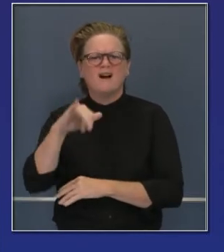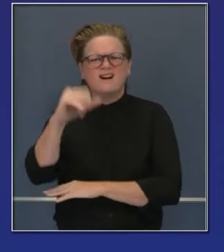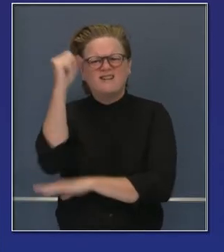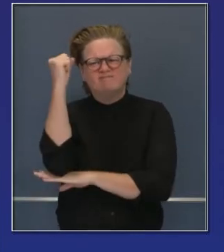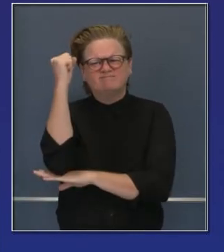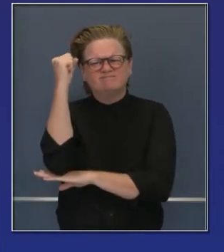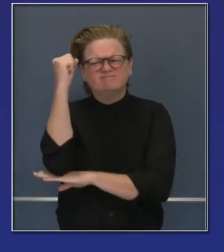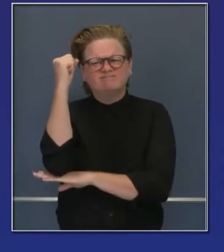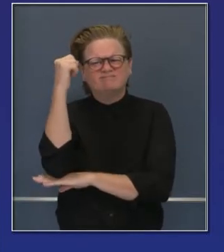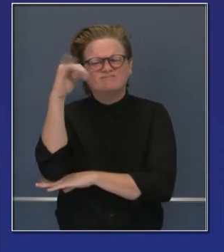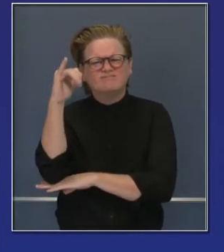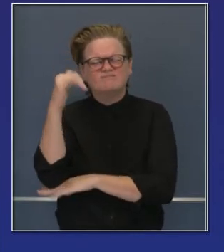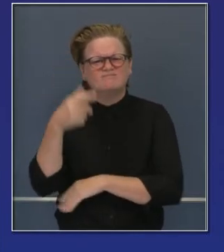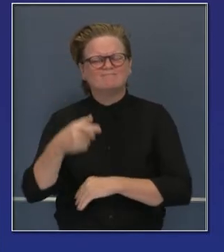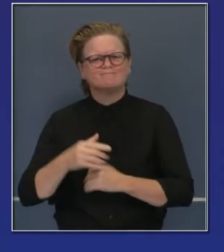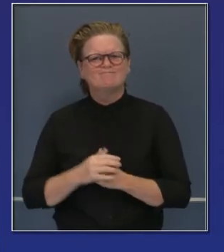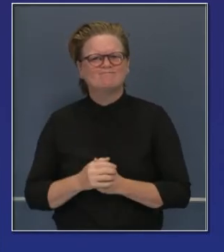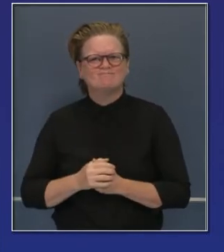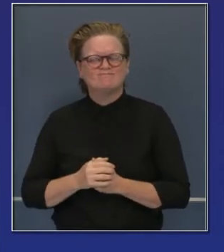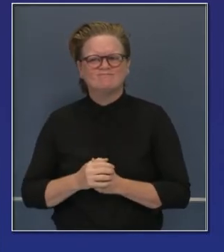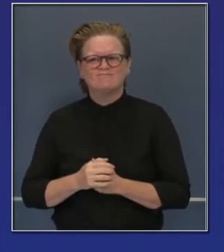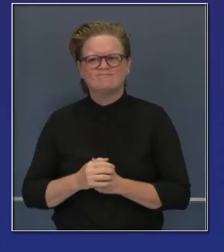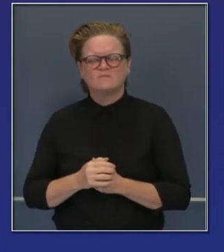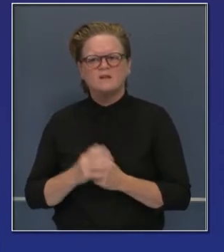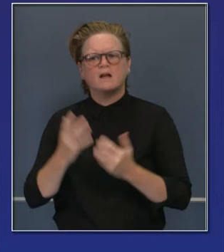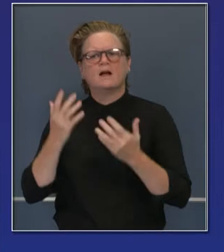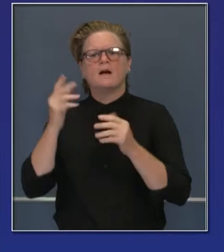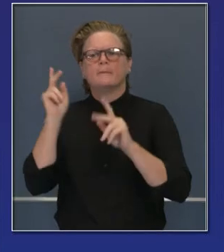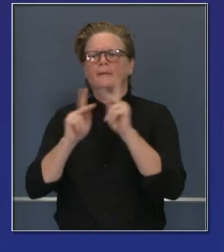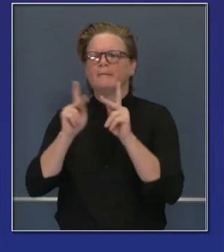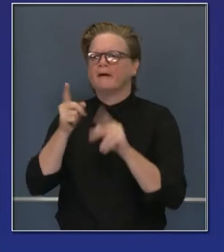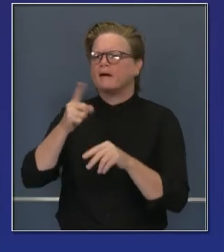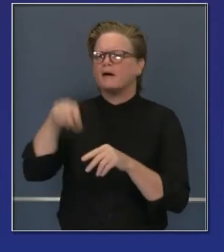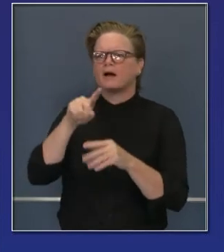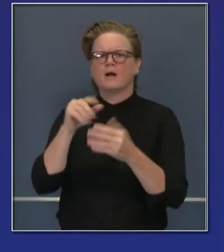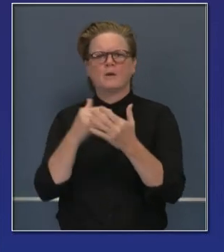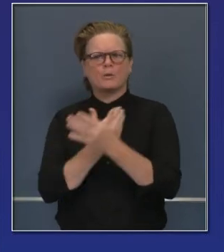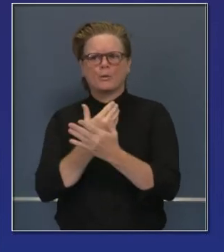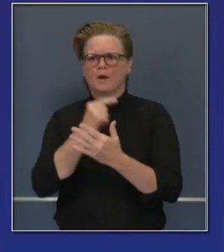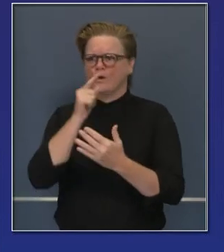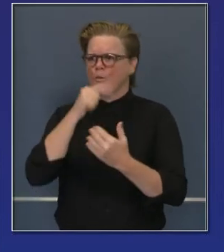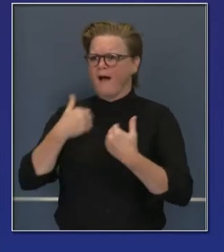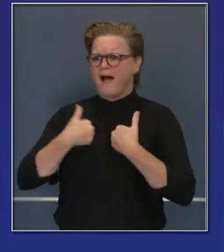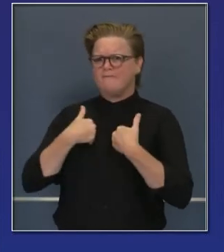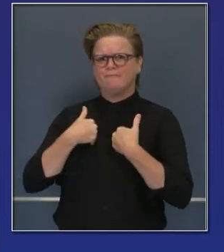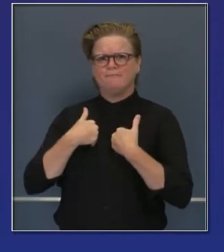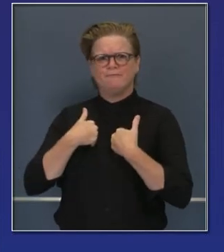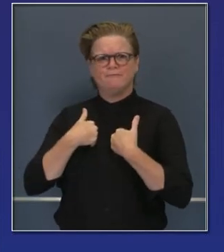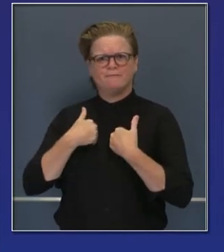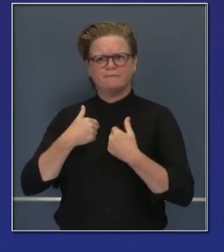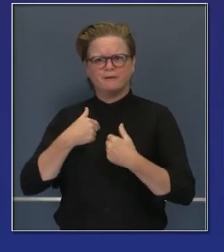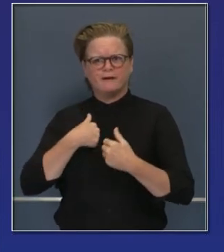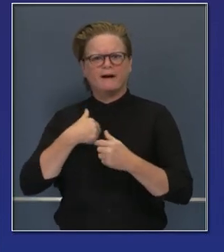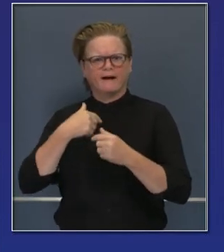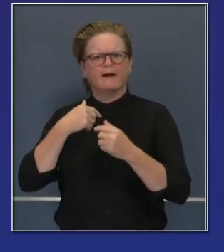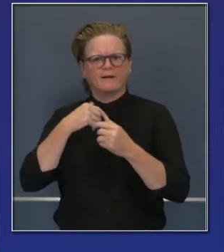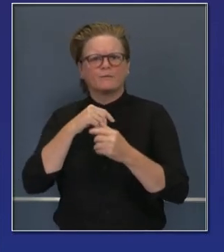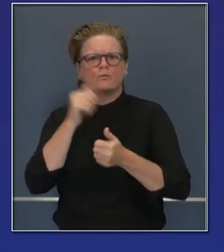pandemia. Habiendo dicho esto, el número de personas que han tenido resultados positivos, el número de casos nuevos en California,